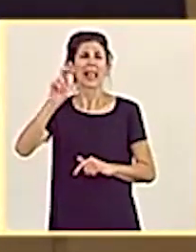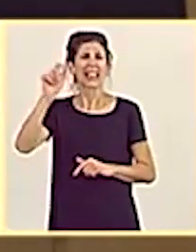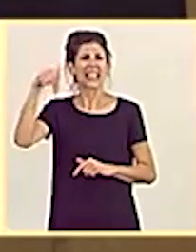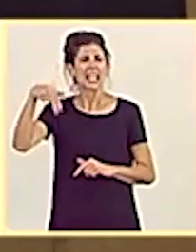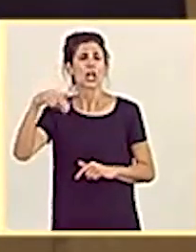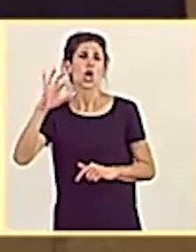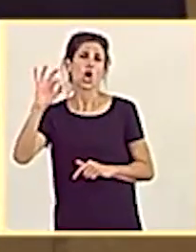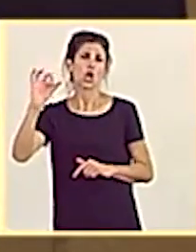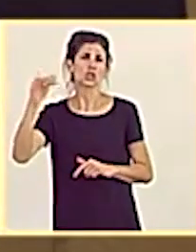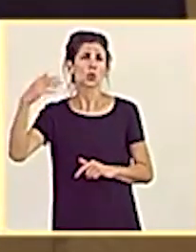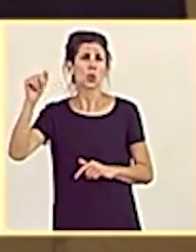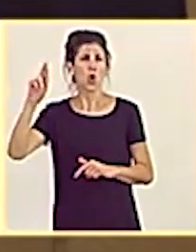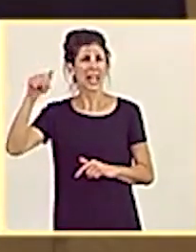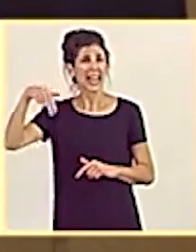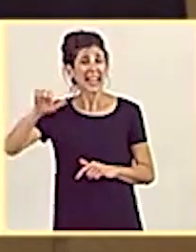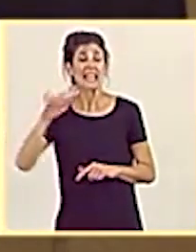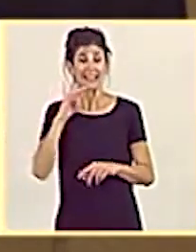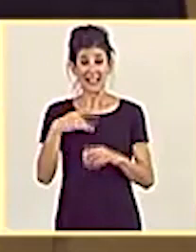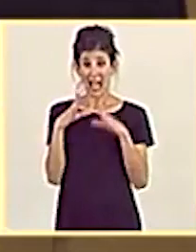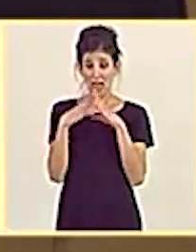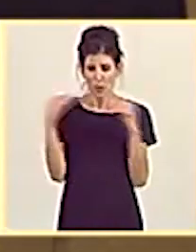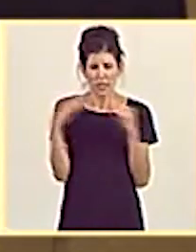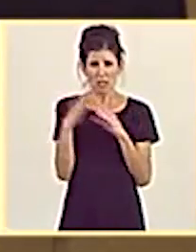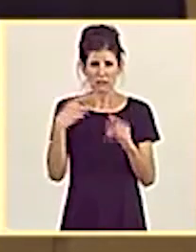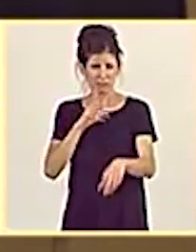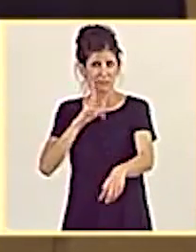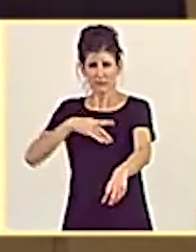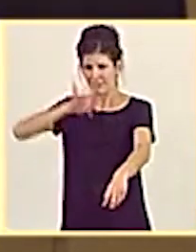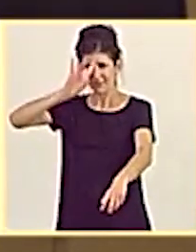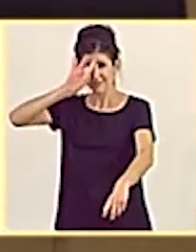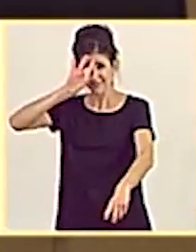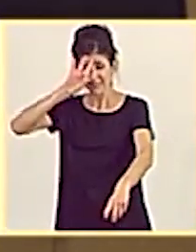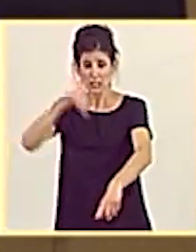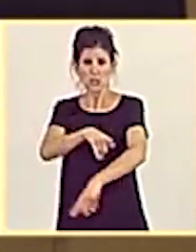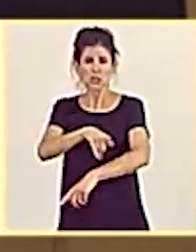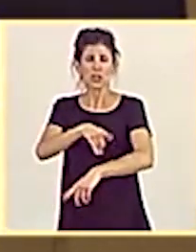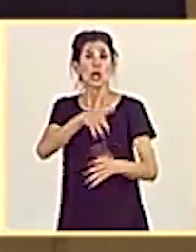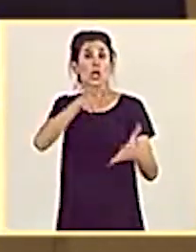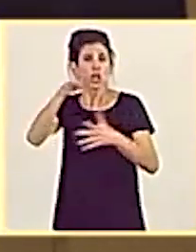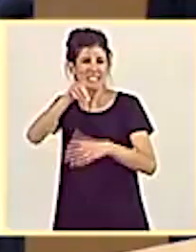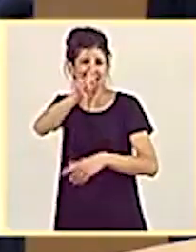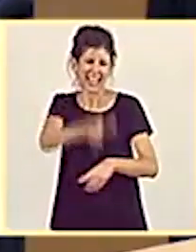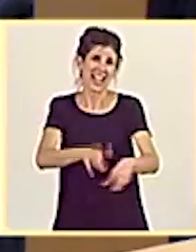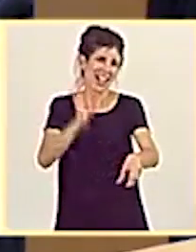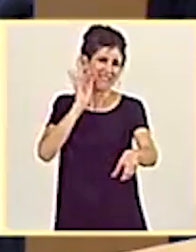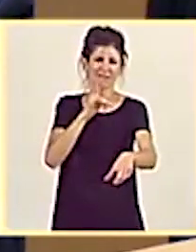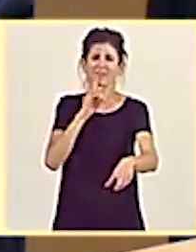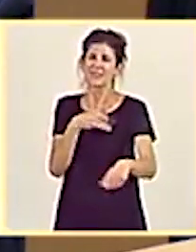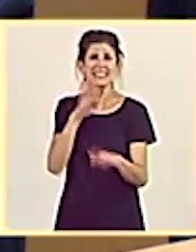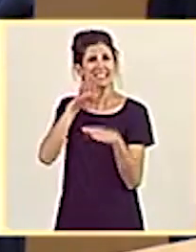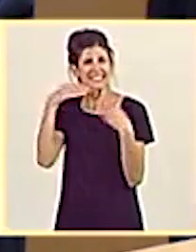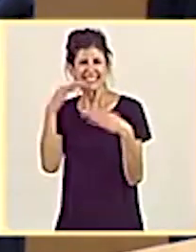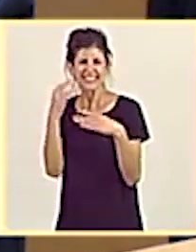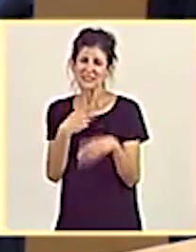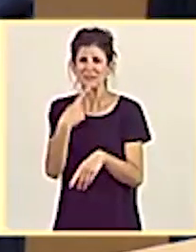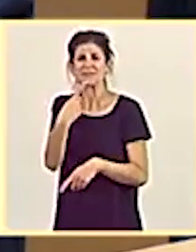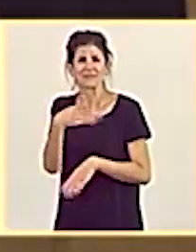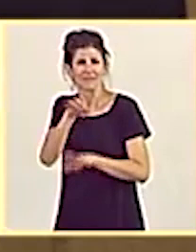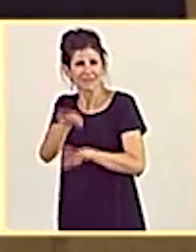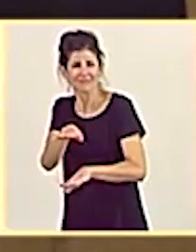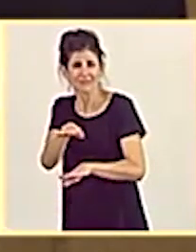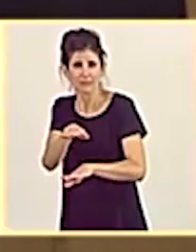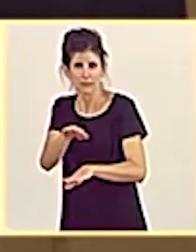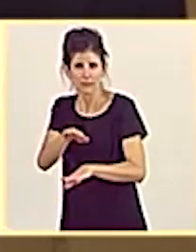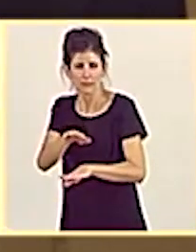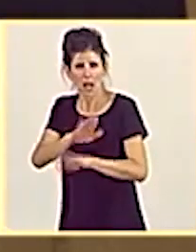tenemos que asistir atónito a que la misma consejera, que le sonríe a usted y le promete lealtad, hace